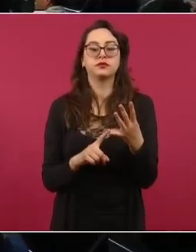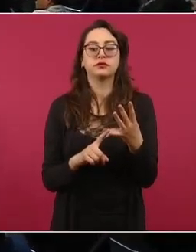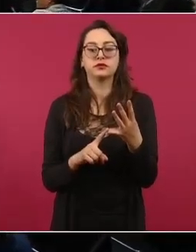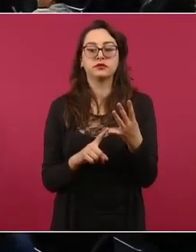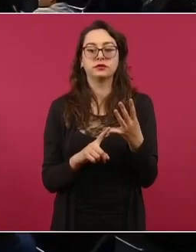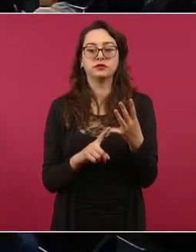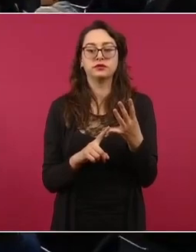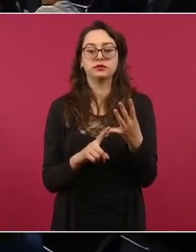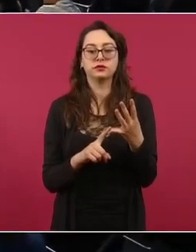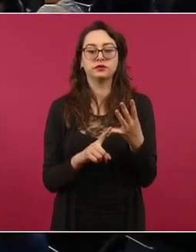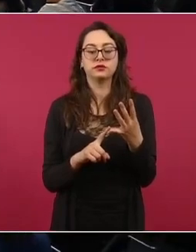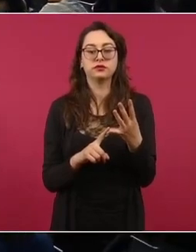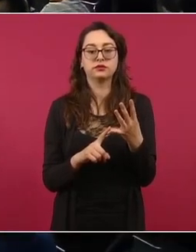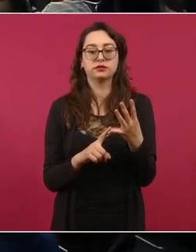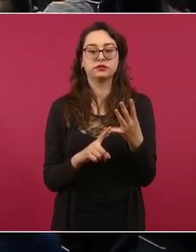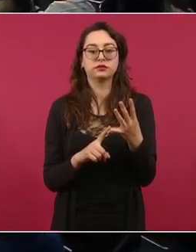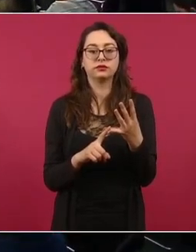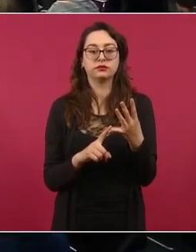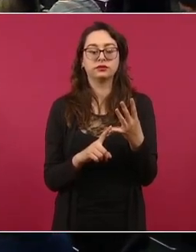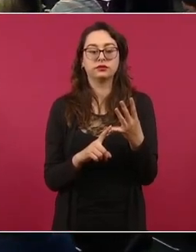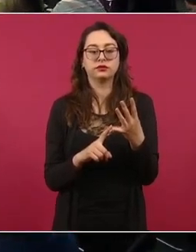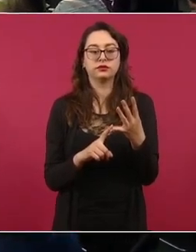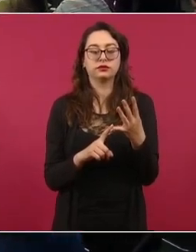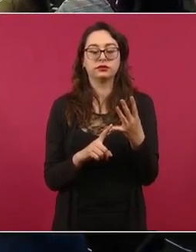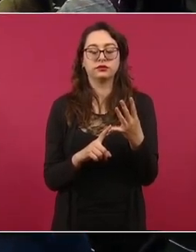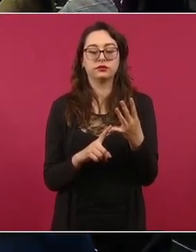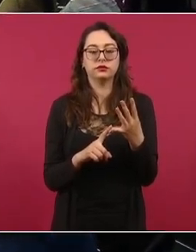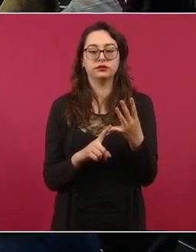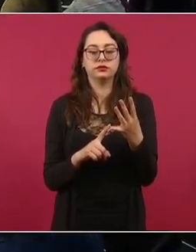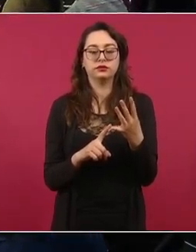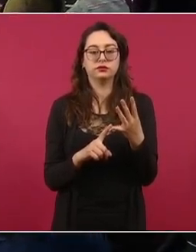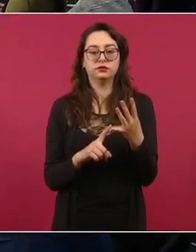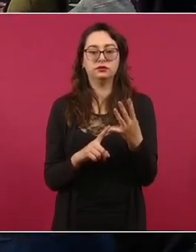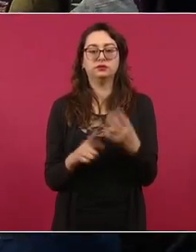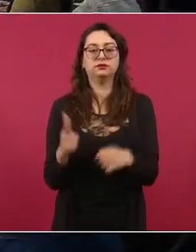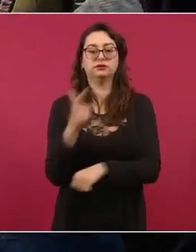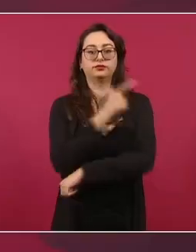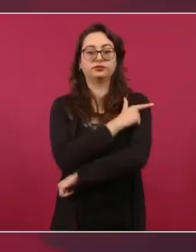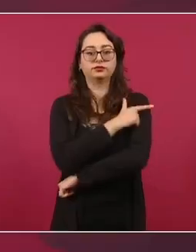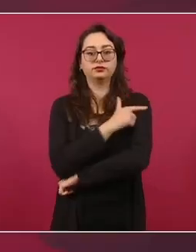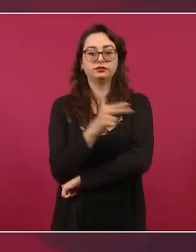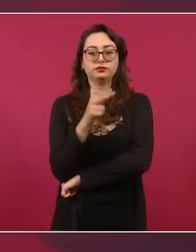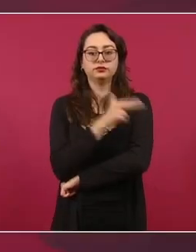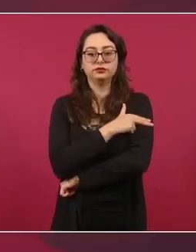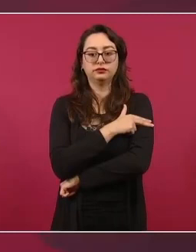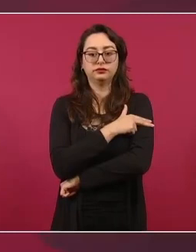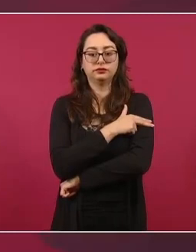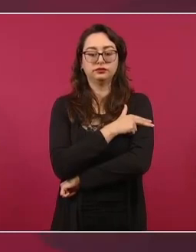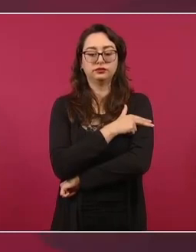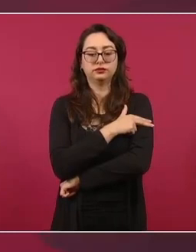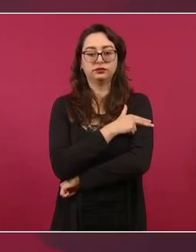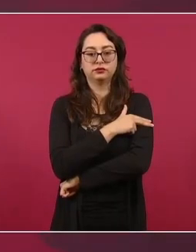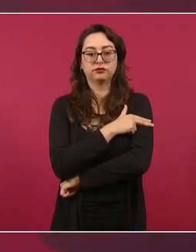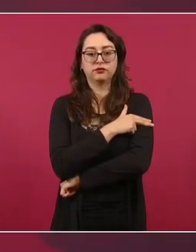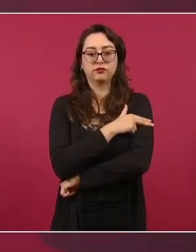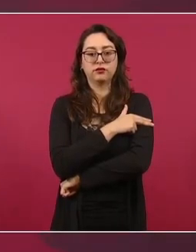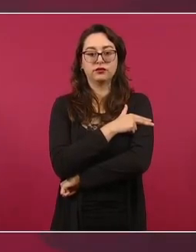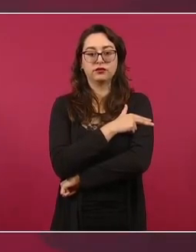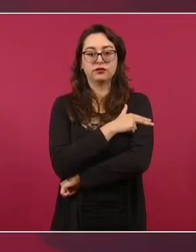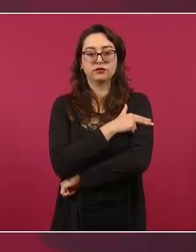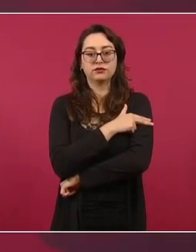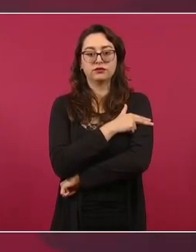continuará recibiendo, porque esto